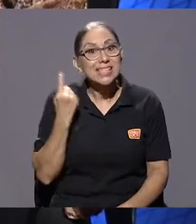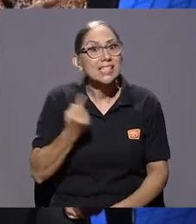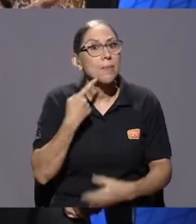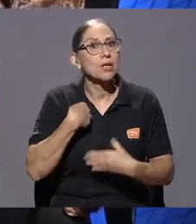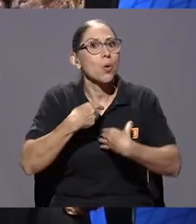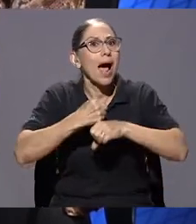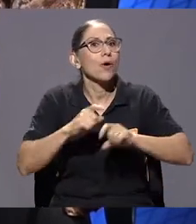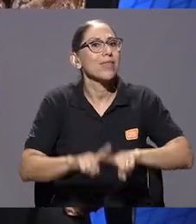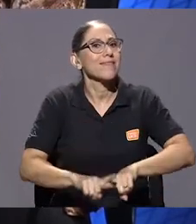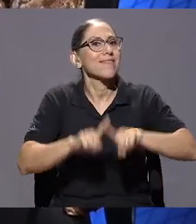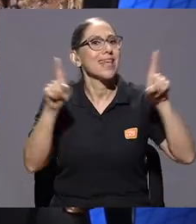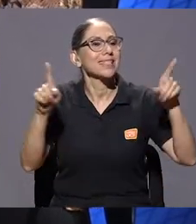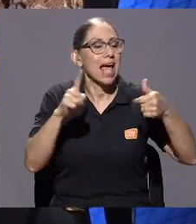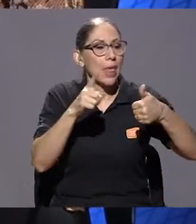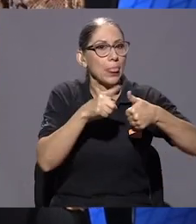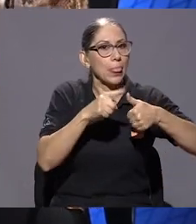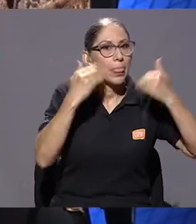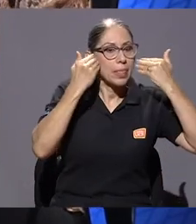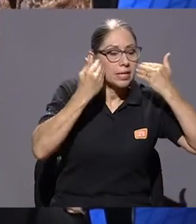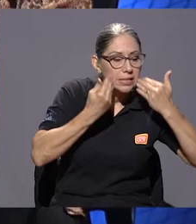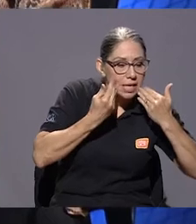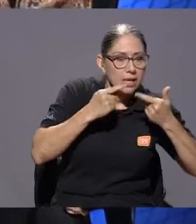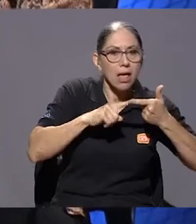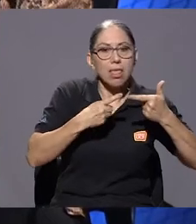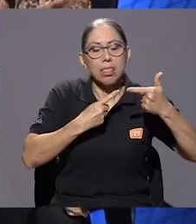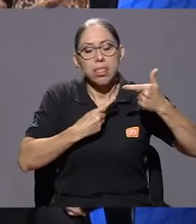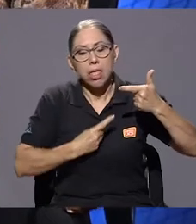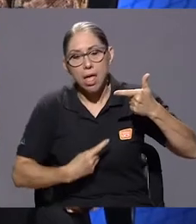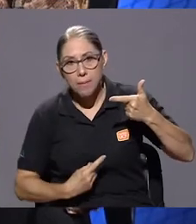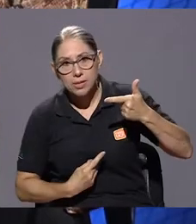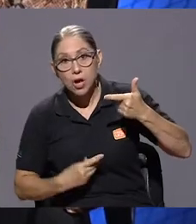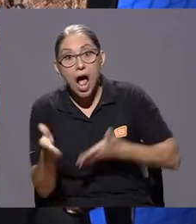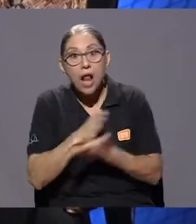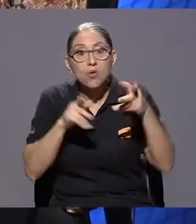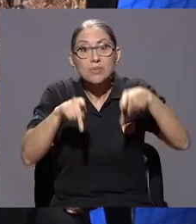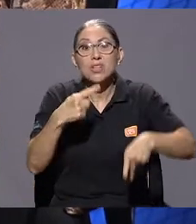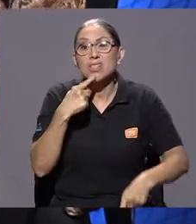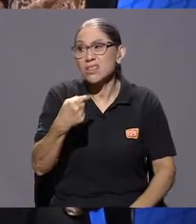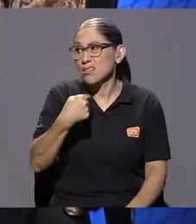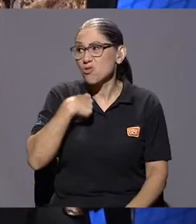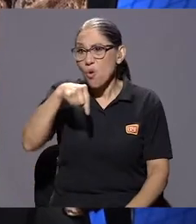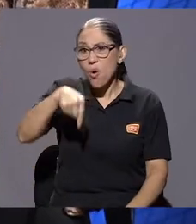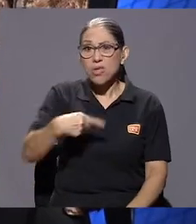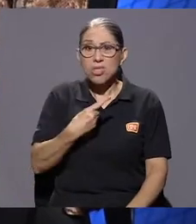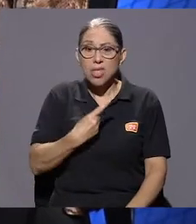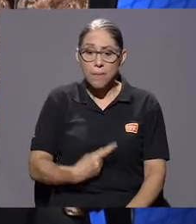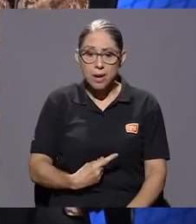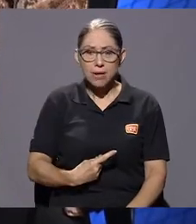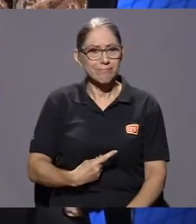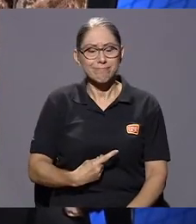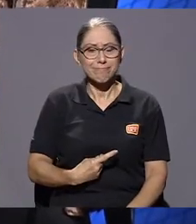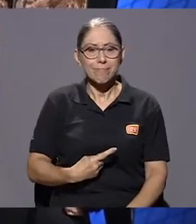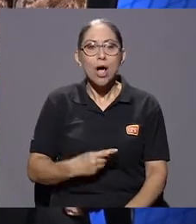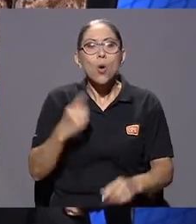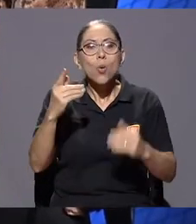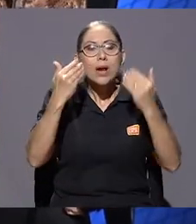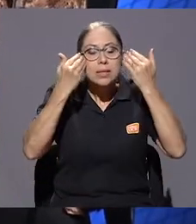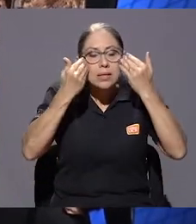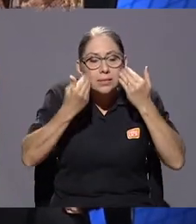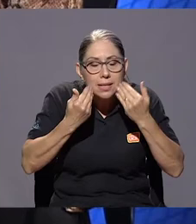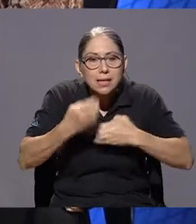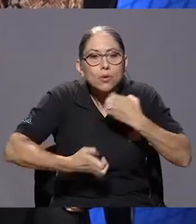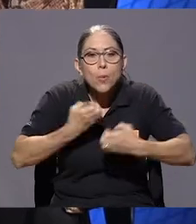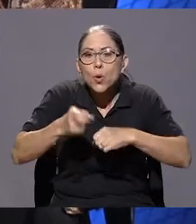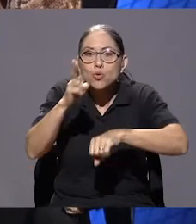es lo mismo. Hay personas que dicen hoy estoy depre, verdad, soy con la depre y no es eso. O una tristeza es una emoción que es normal, que es